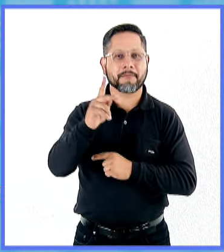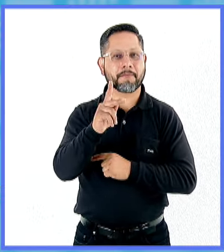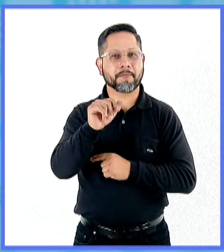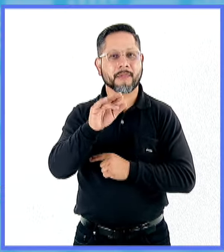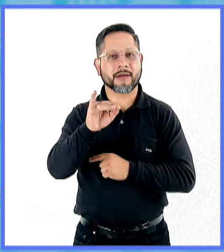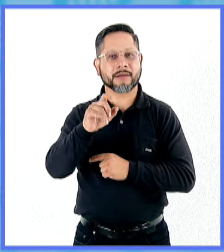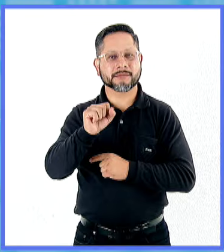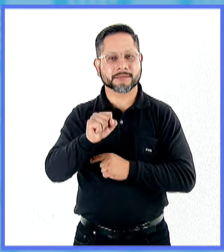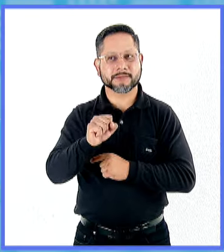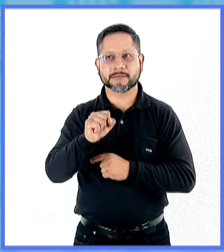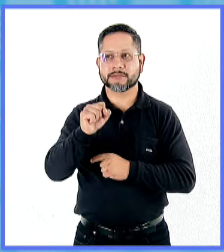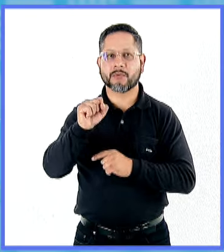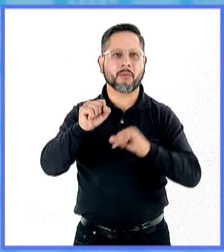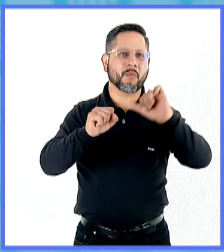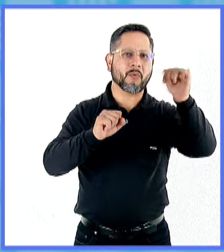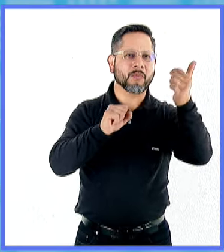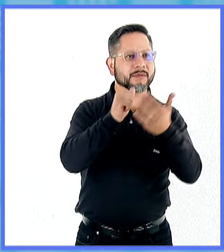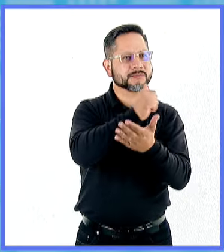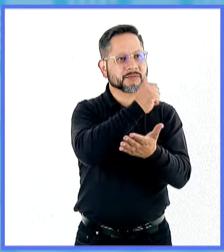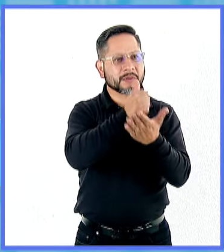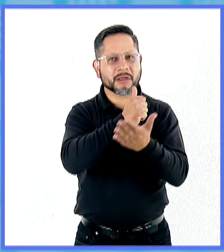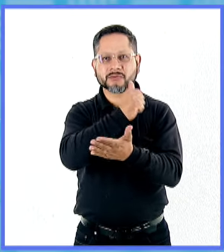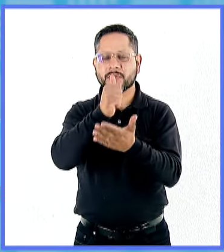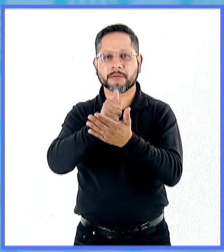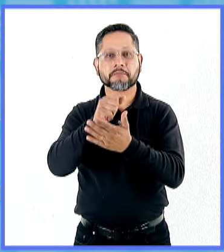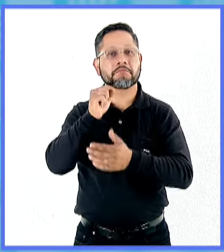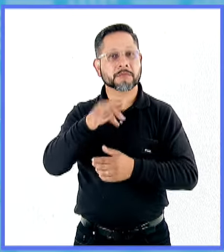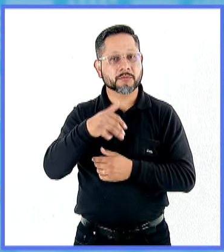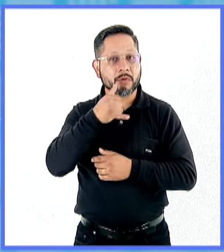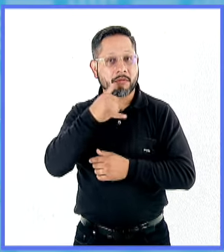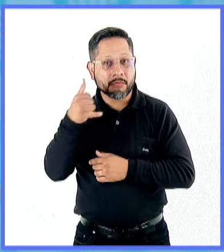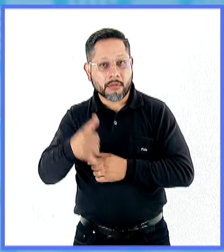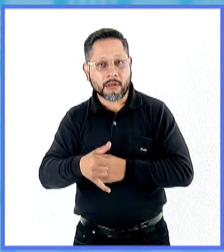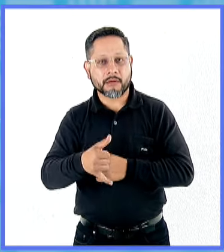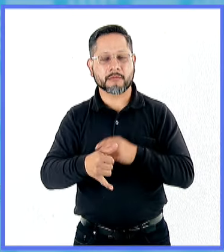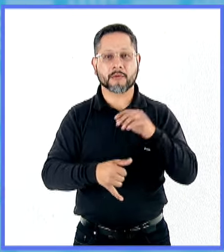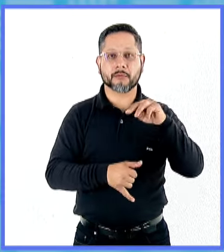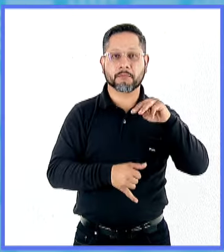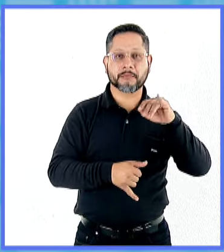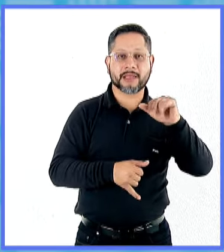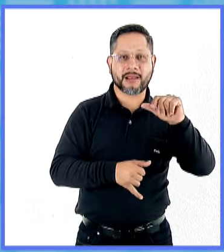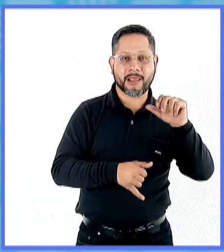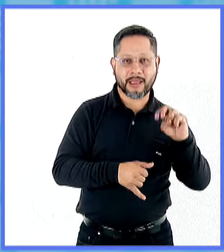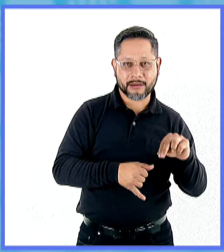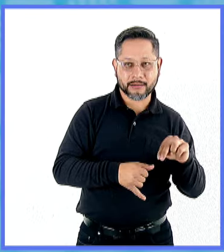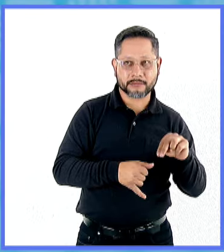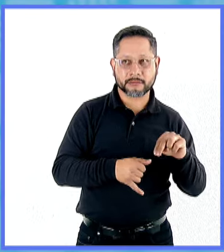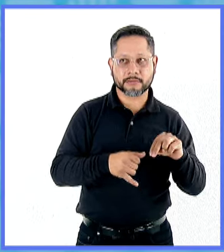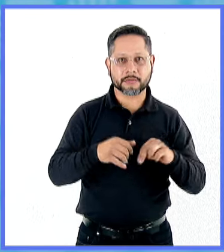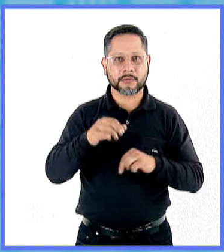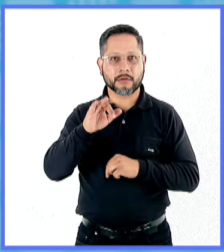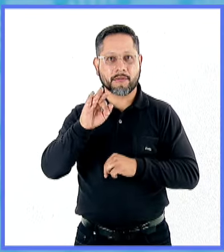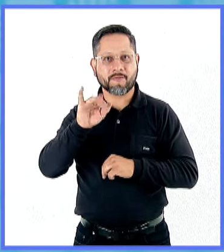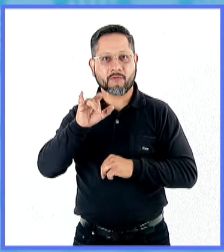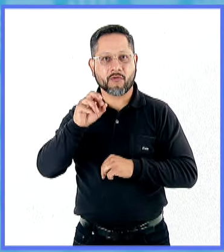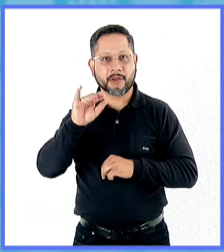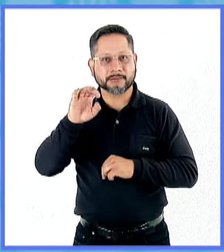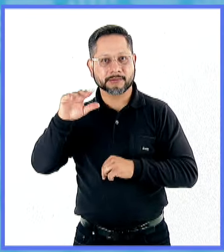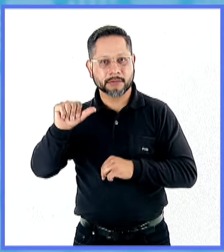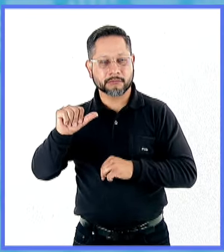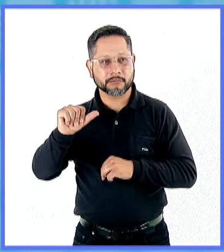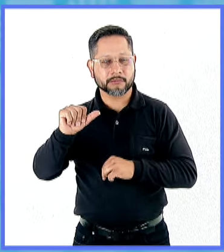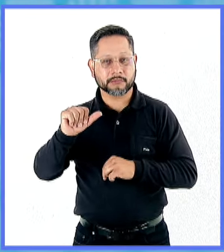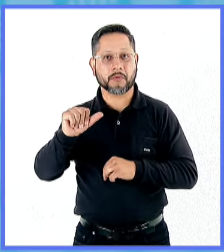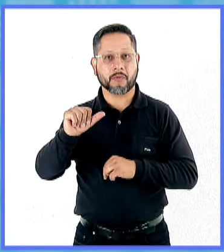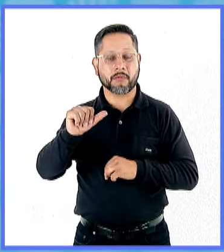como que no se oye tanto hablar de ellas, no sucede lo mismo con Italia. Se habla más de Milán o de Florencia que de Roma, a veces, ¿verdad? Se lo digo